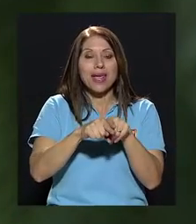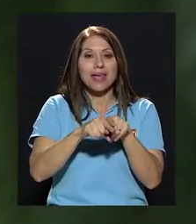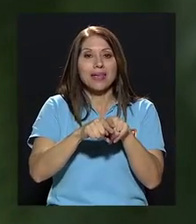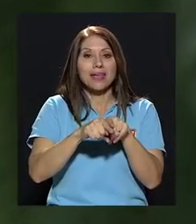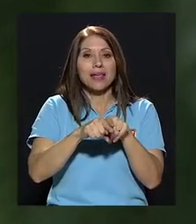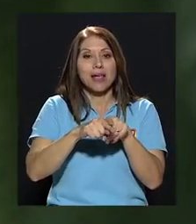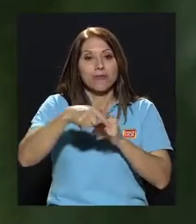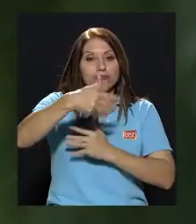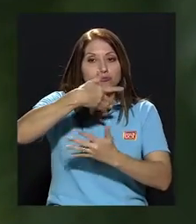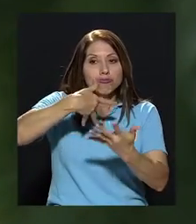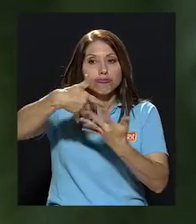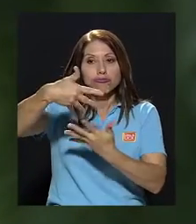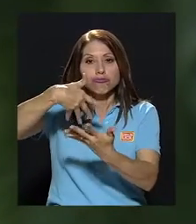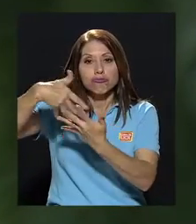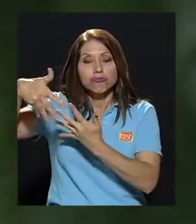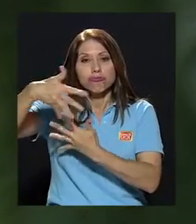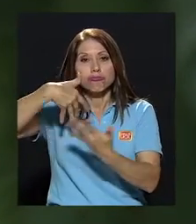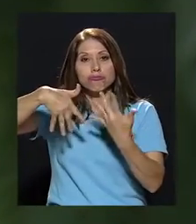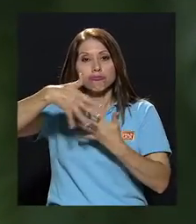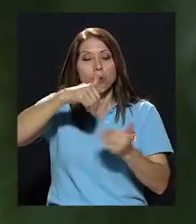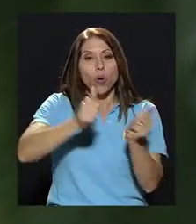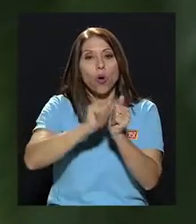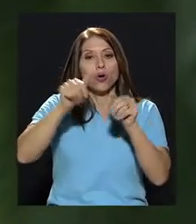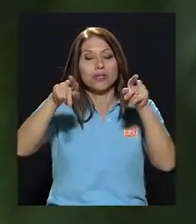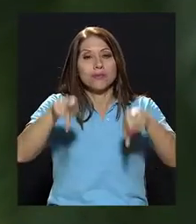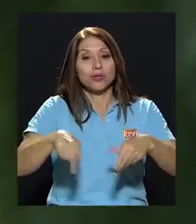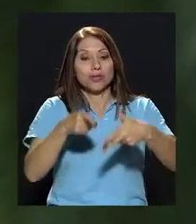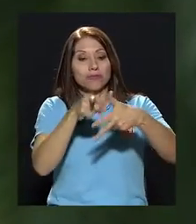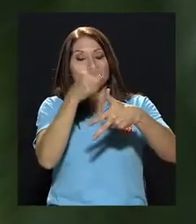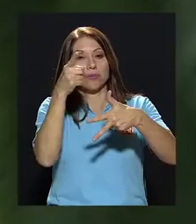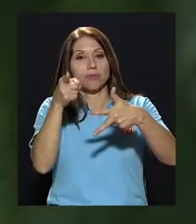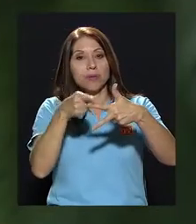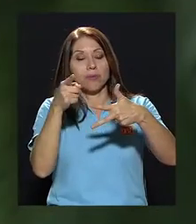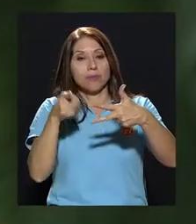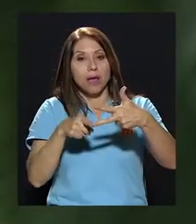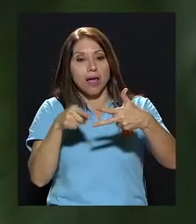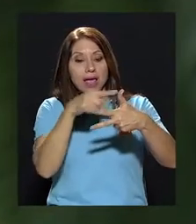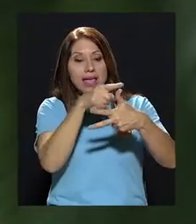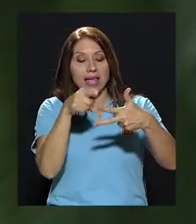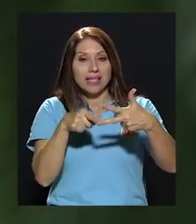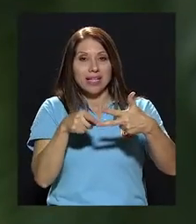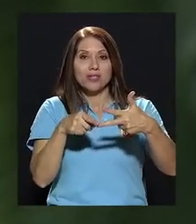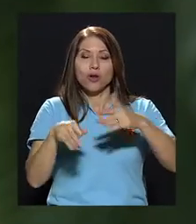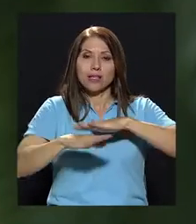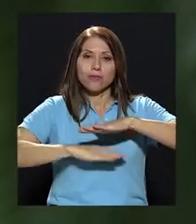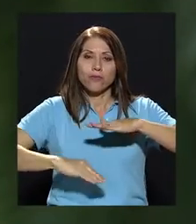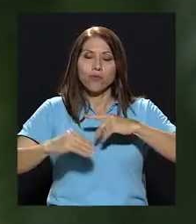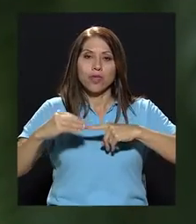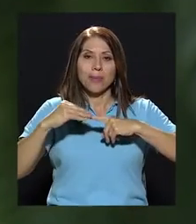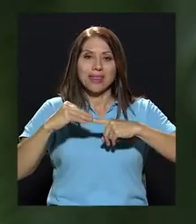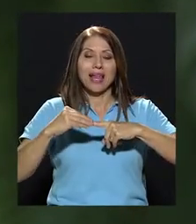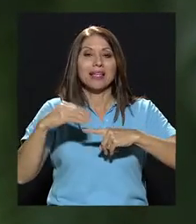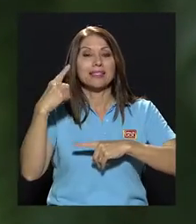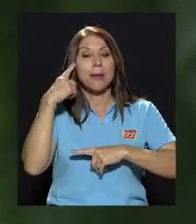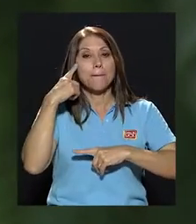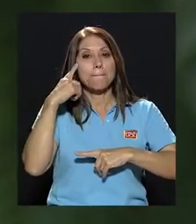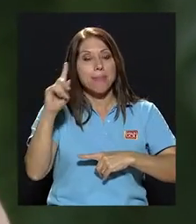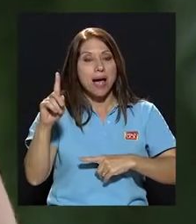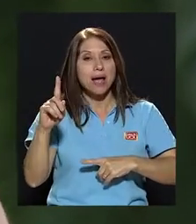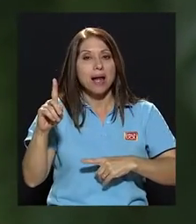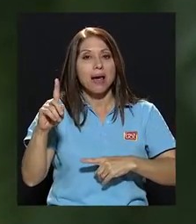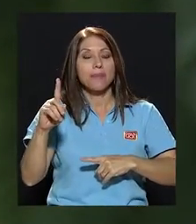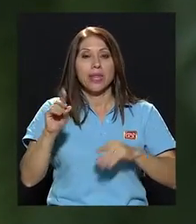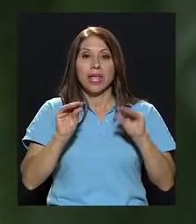relacionándonos con los demás. Entonces, esas tres áreas podríamos decir que son las fundamentales para